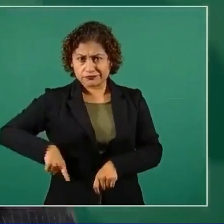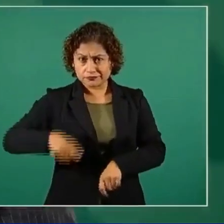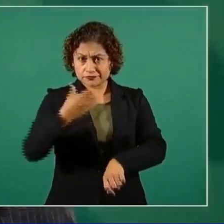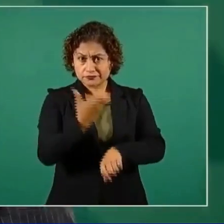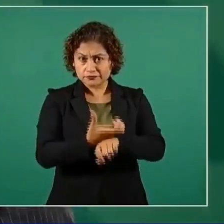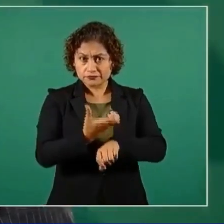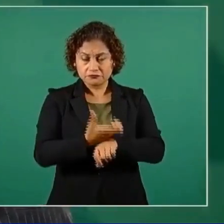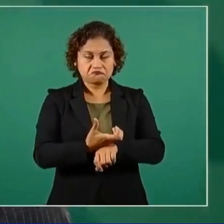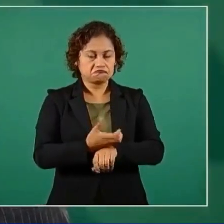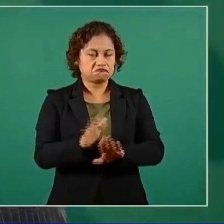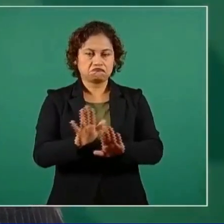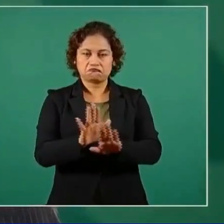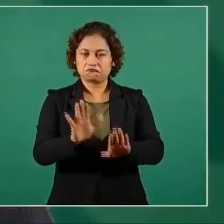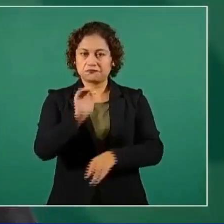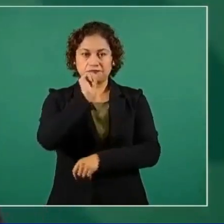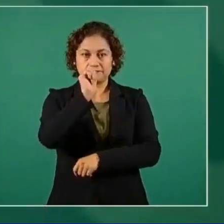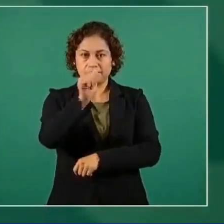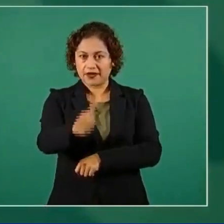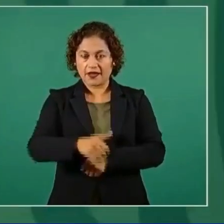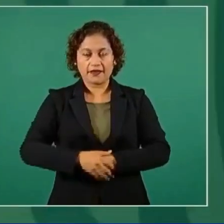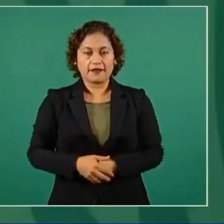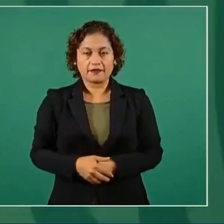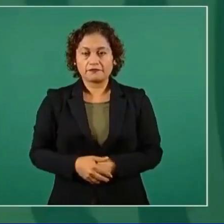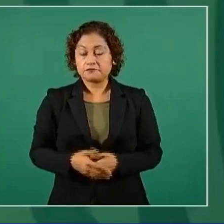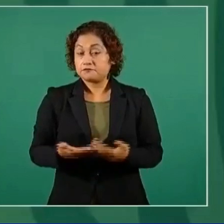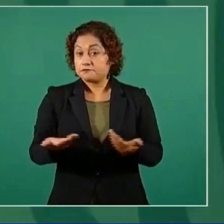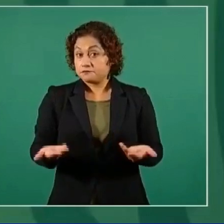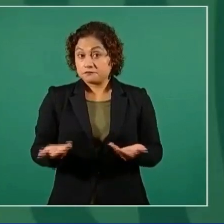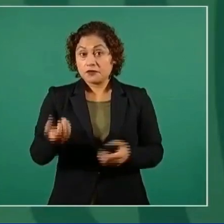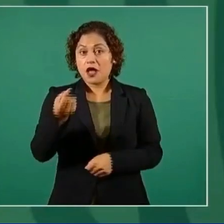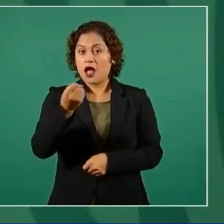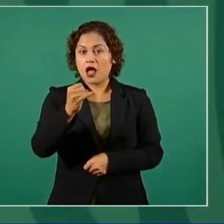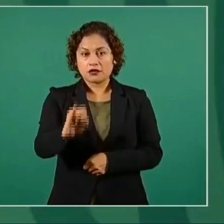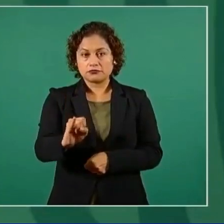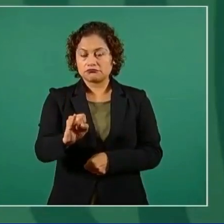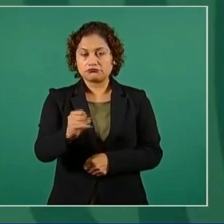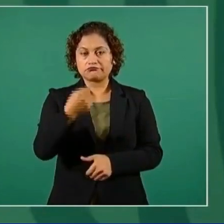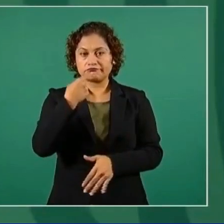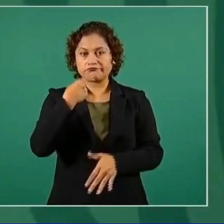es un procedimiento civil.